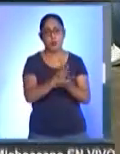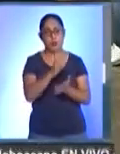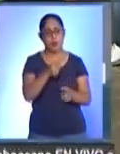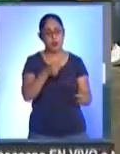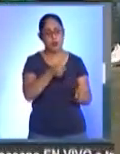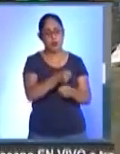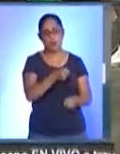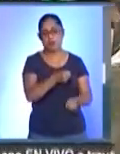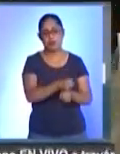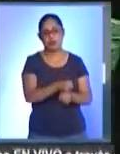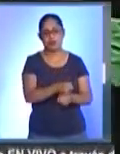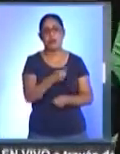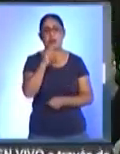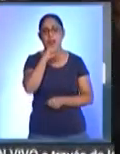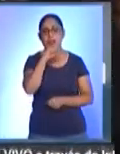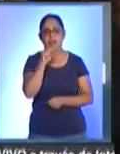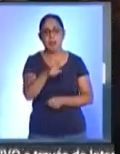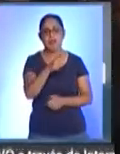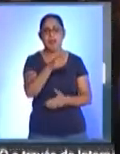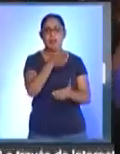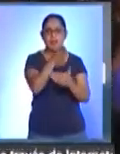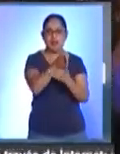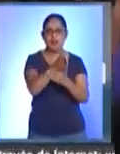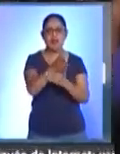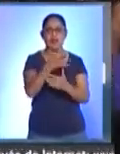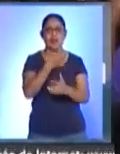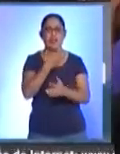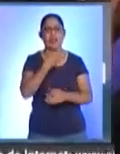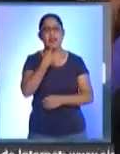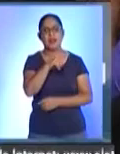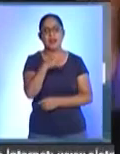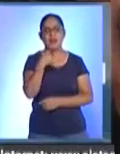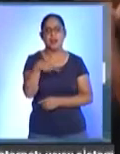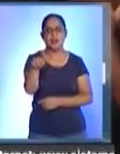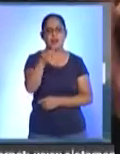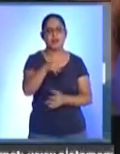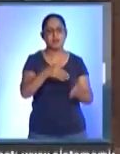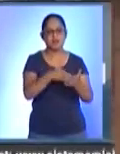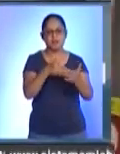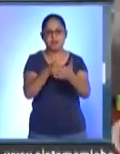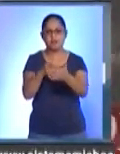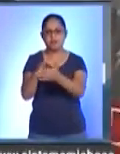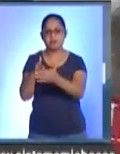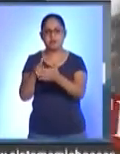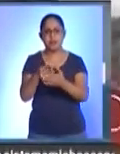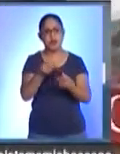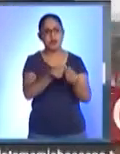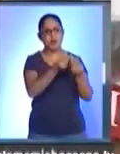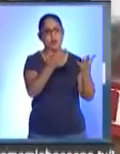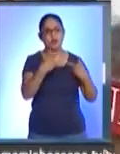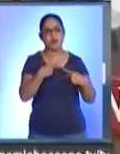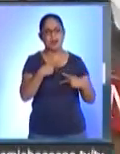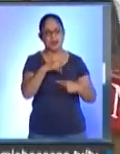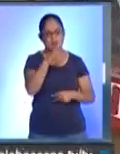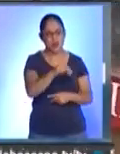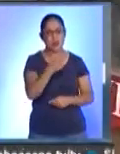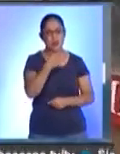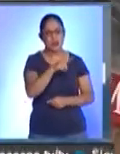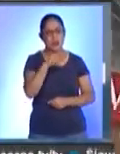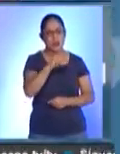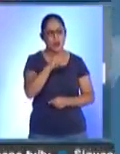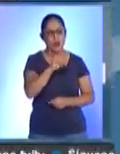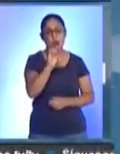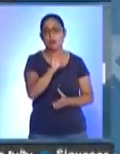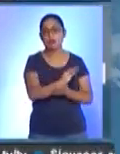la activista. También lo son las trabas para la denuncia. Muchas víctimas de violencia son hostigadas para que no denuncien o simplemente son